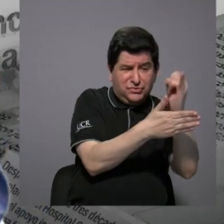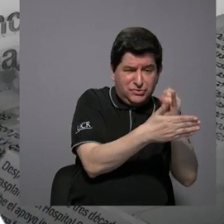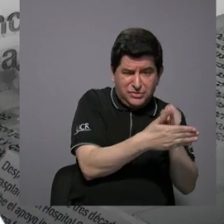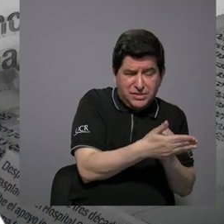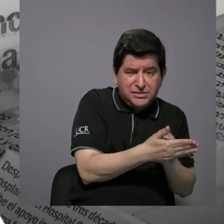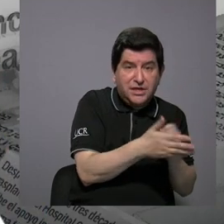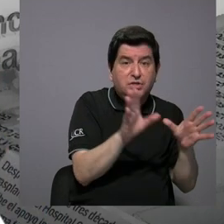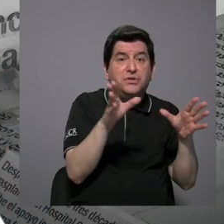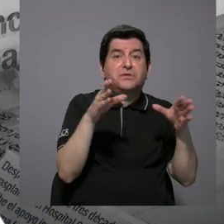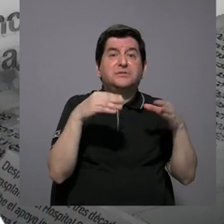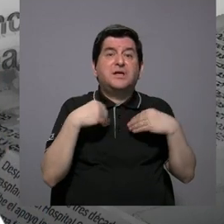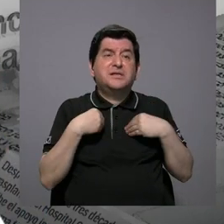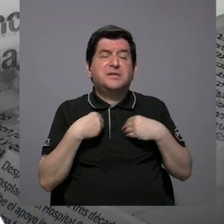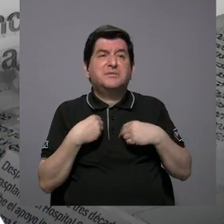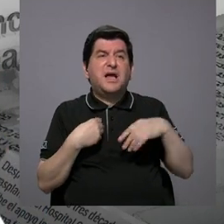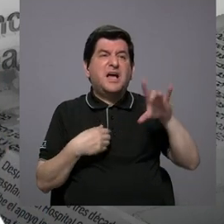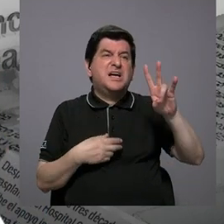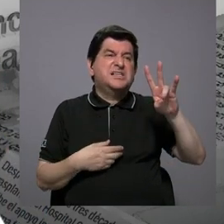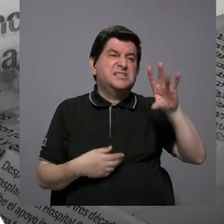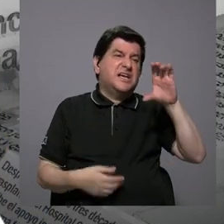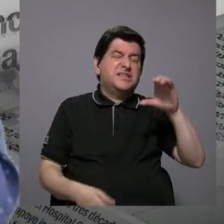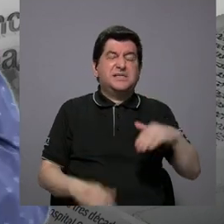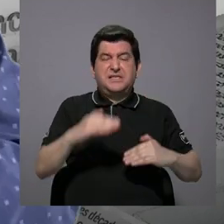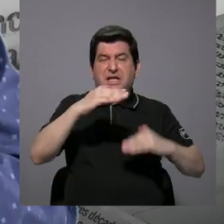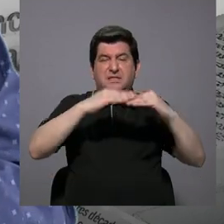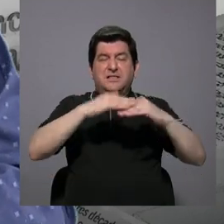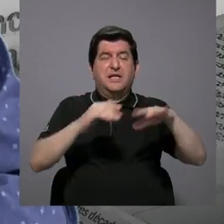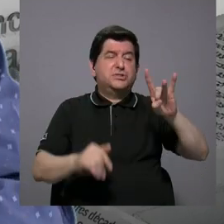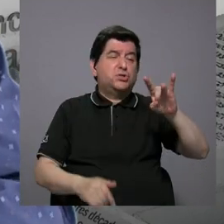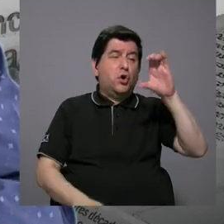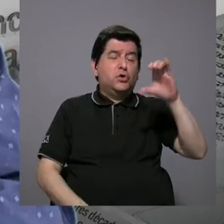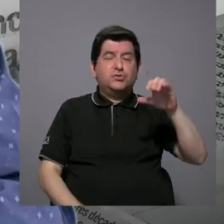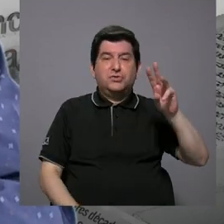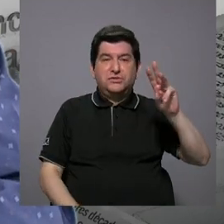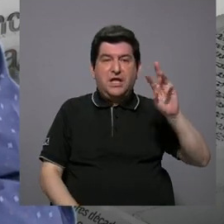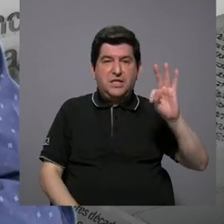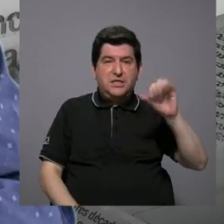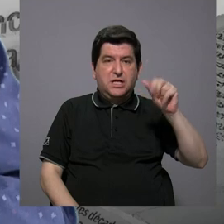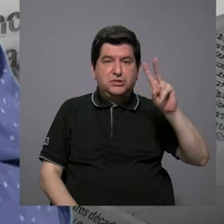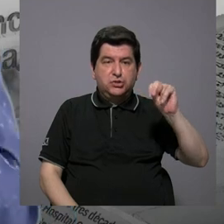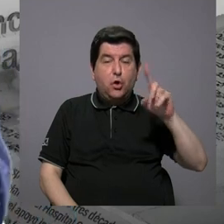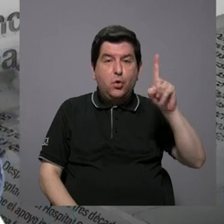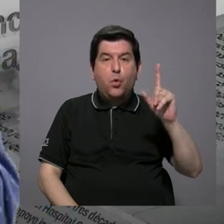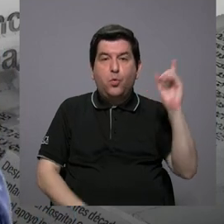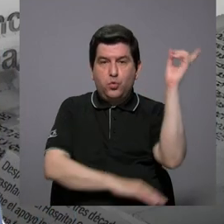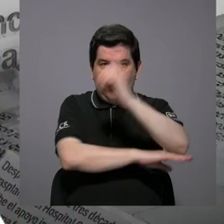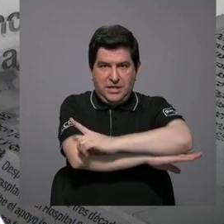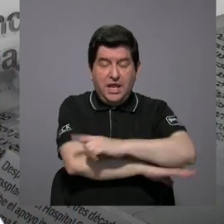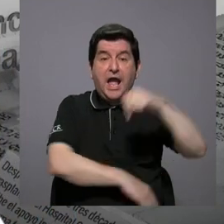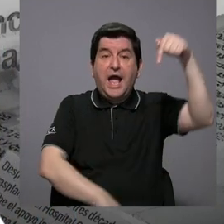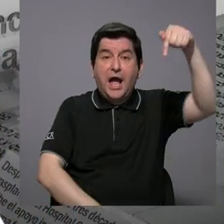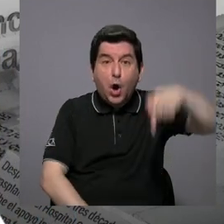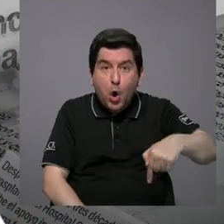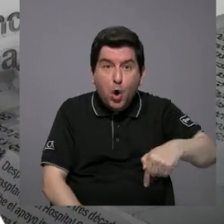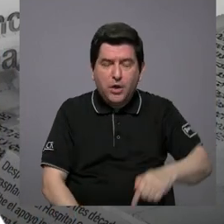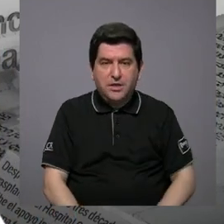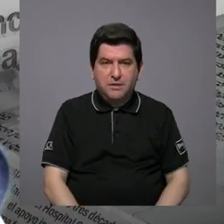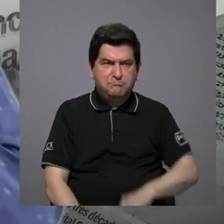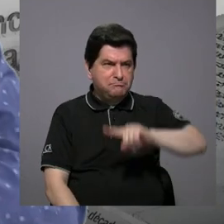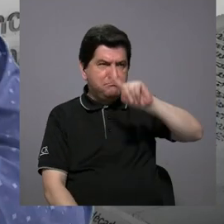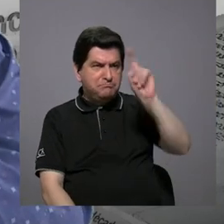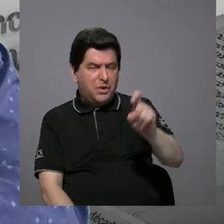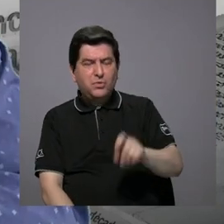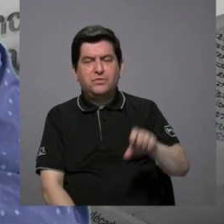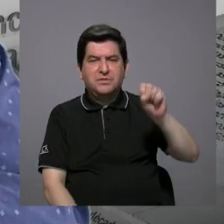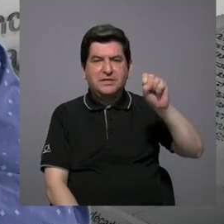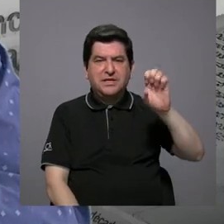para recibir 700, máximo 800 toneladas por día. Hoy, si usted le pregunta a